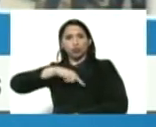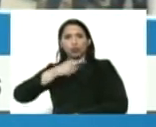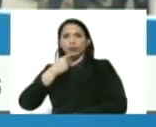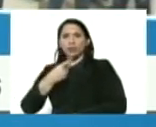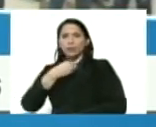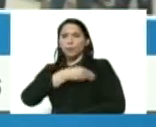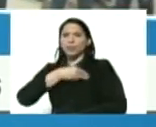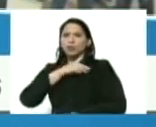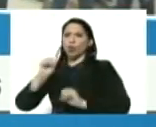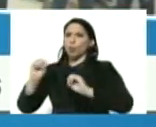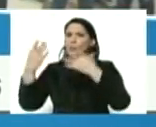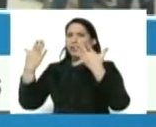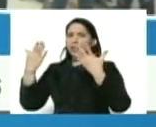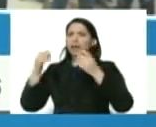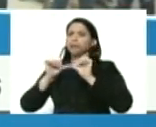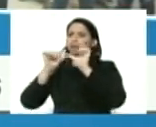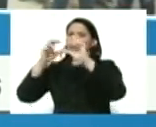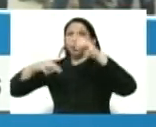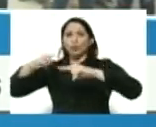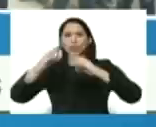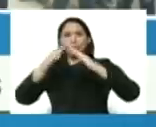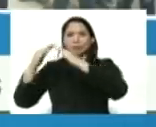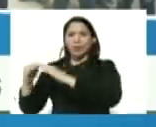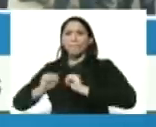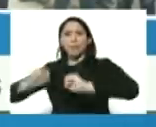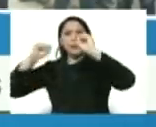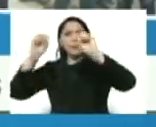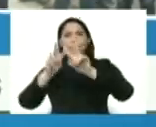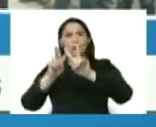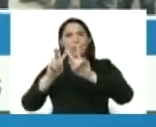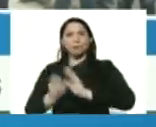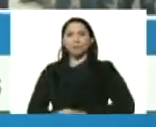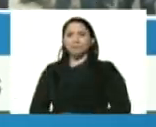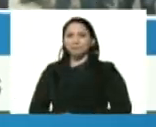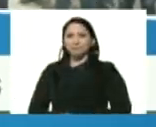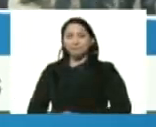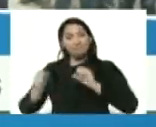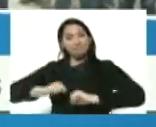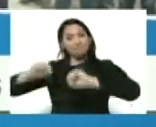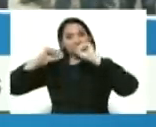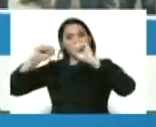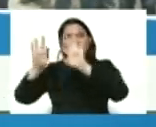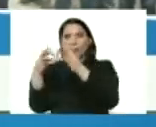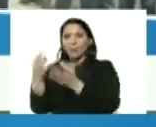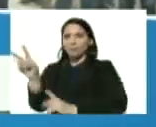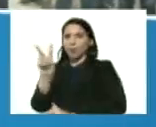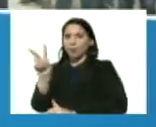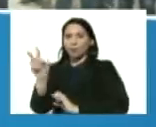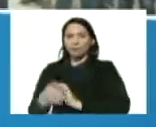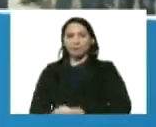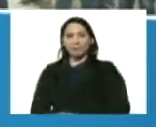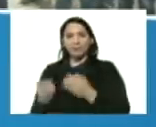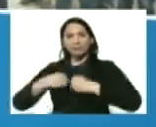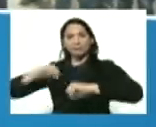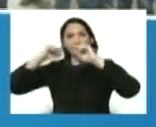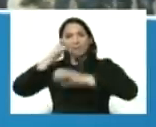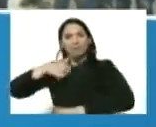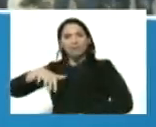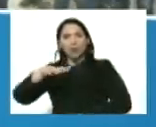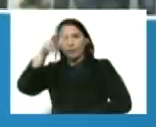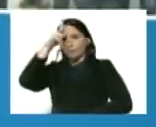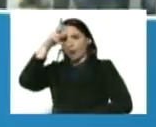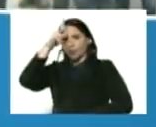sigamos construyendo más viviendas, que viva la gran misión vivienda Venezuela, que viva la familia venezolana, que viva el pueblo